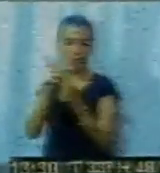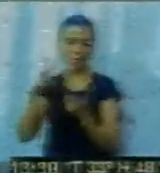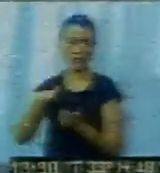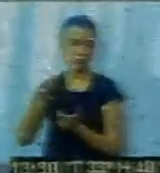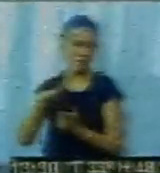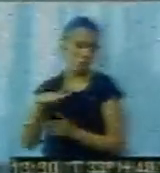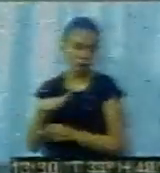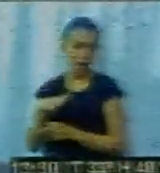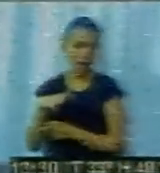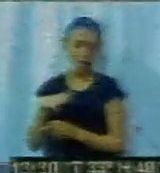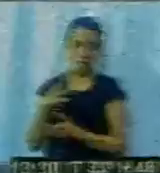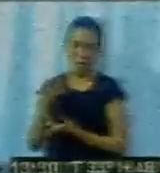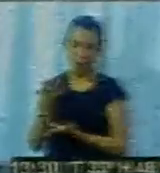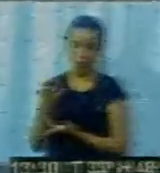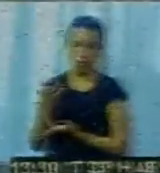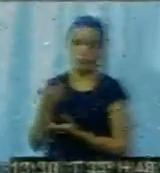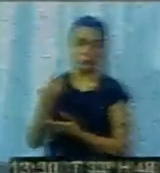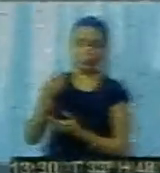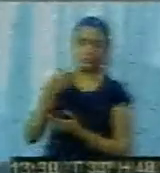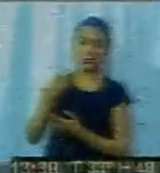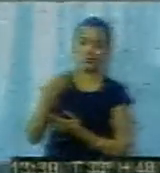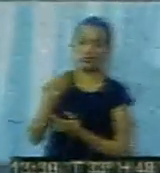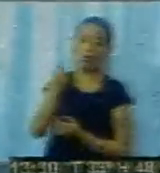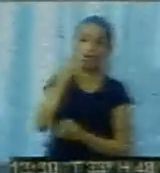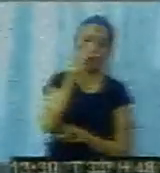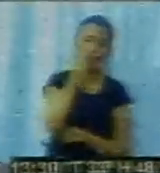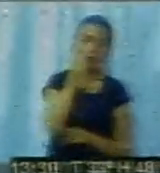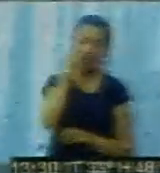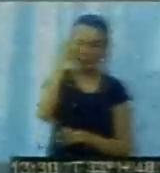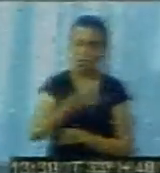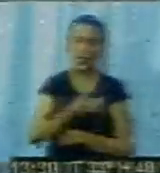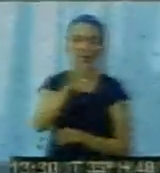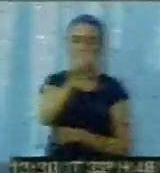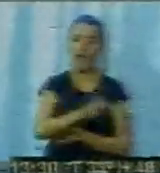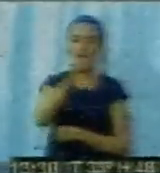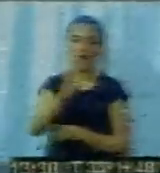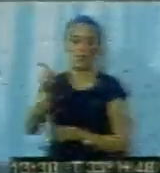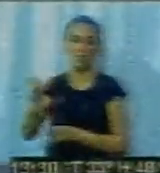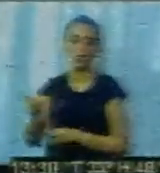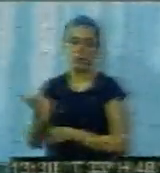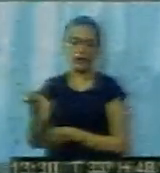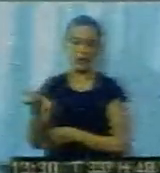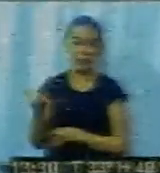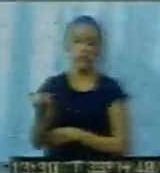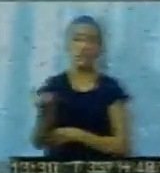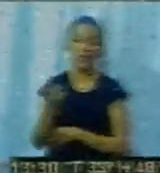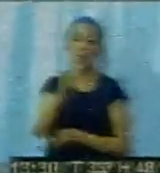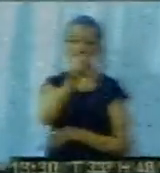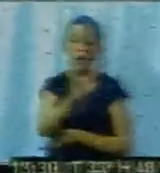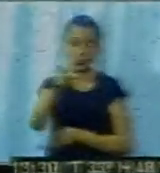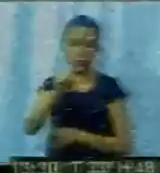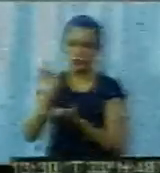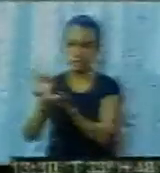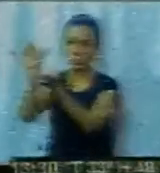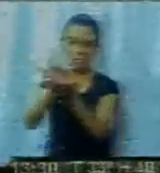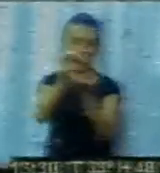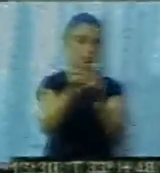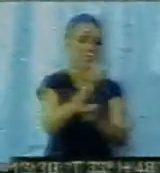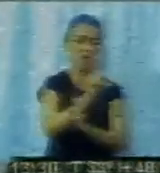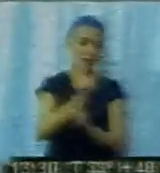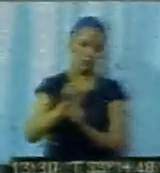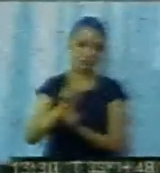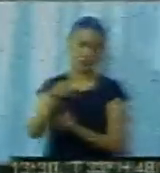pechar todo para adelante. Y se va a trabajar con lo que hay. Sí, sí, con lo que hay,